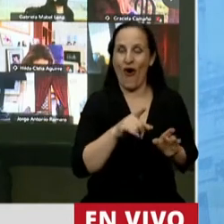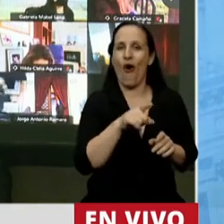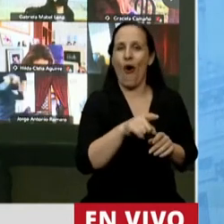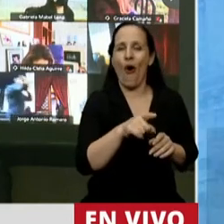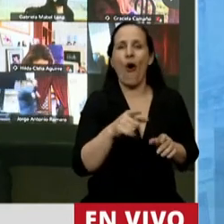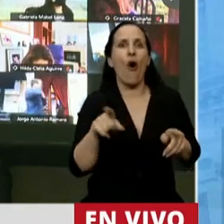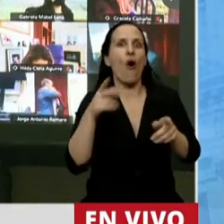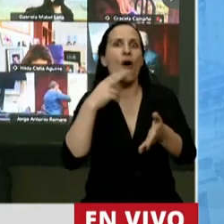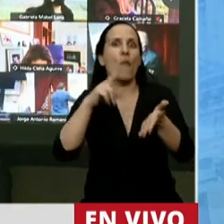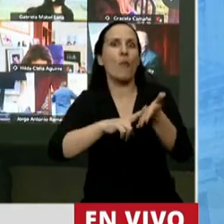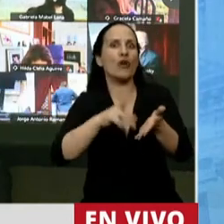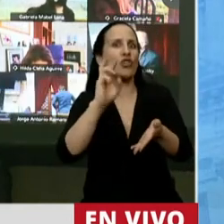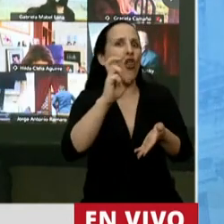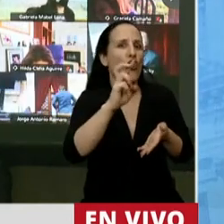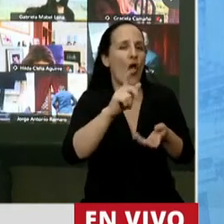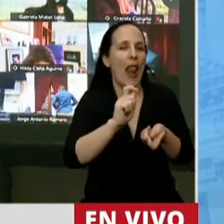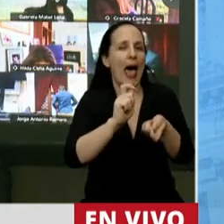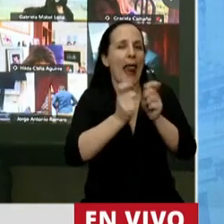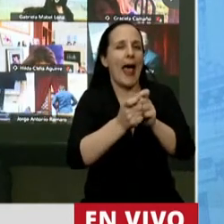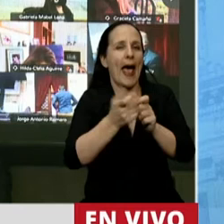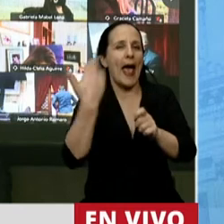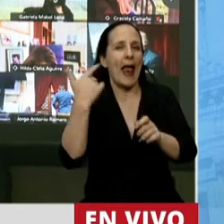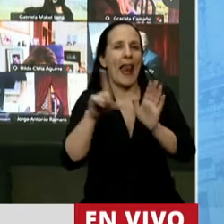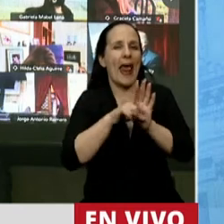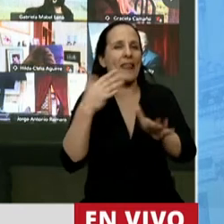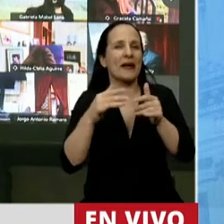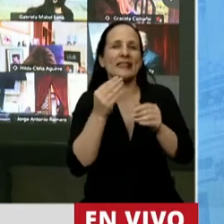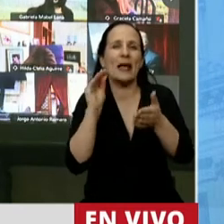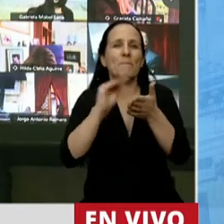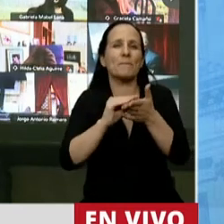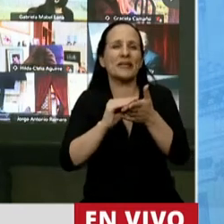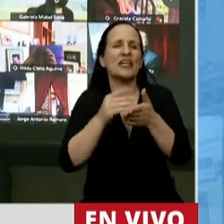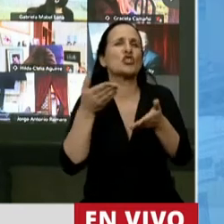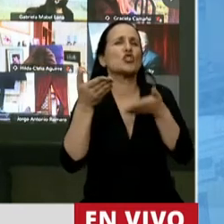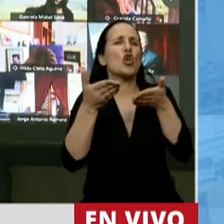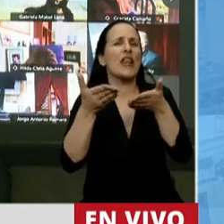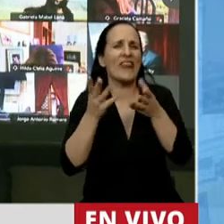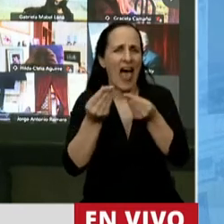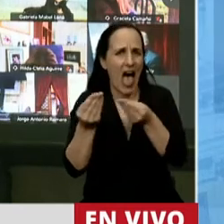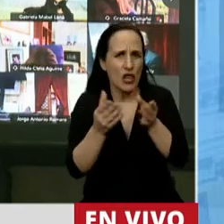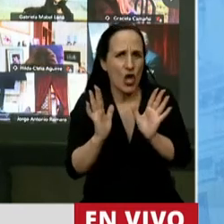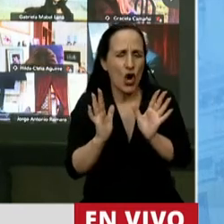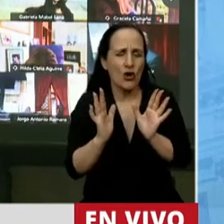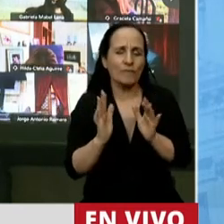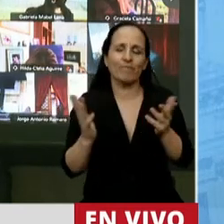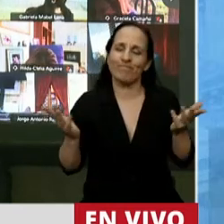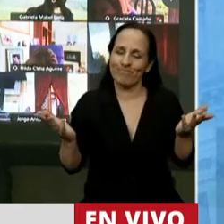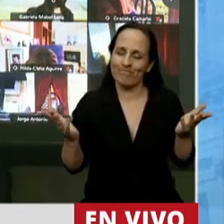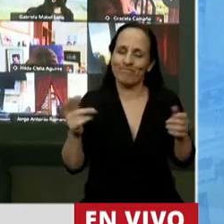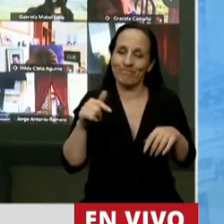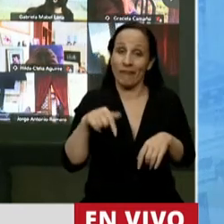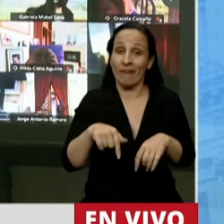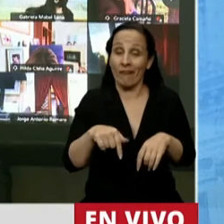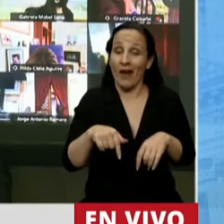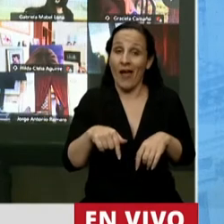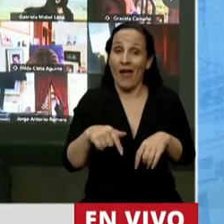como al impuesto al dólar le llamaron en aquella ley de emergencia solidarios tampoco podía faltar